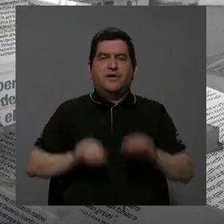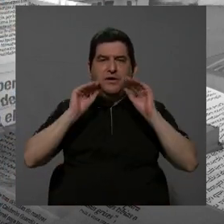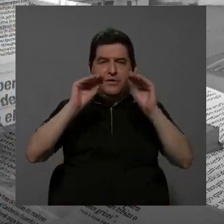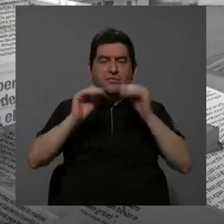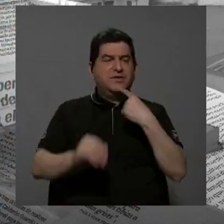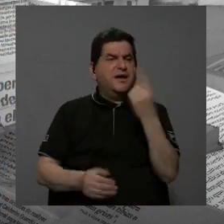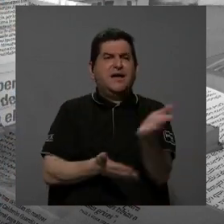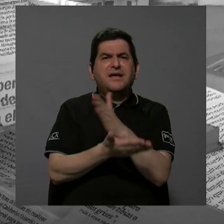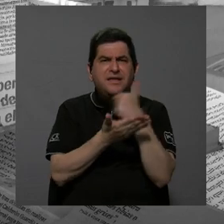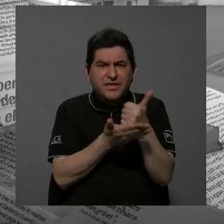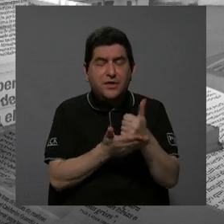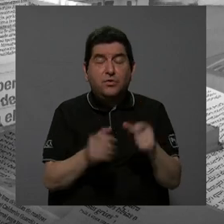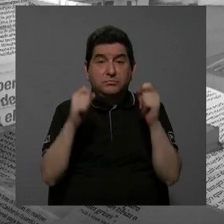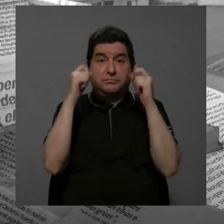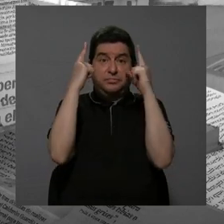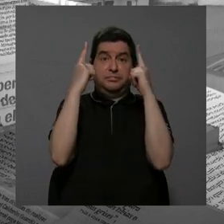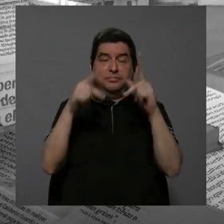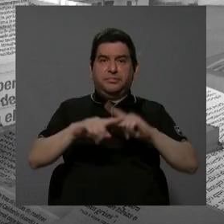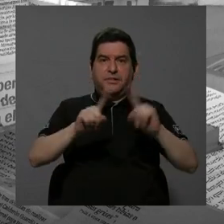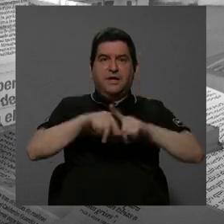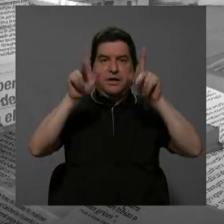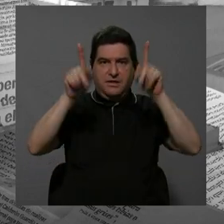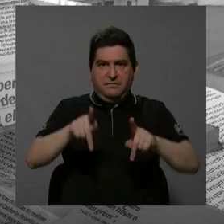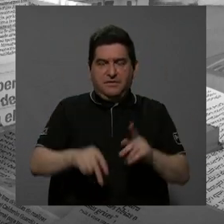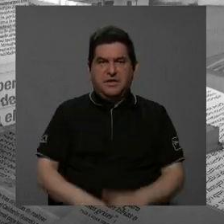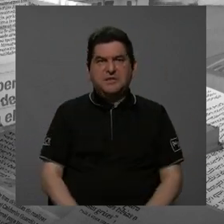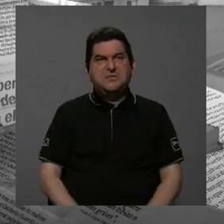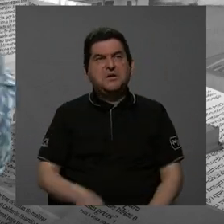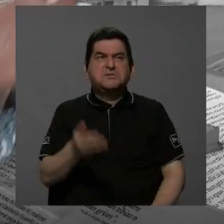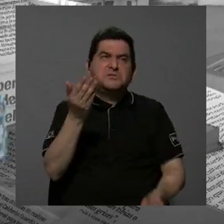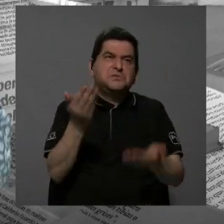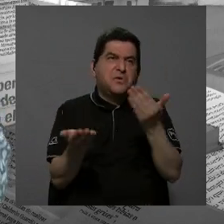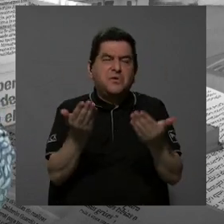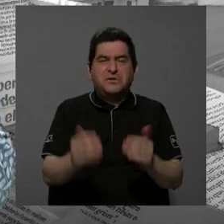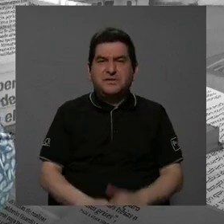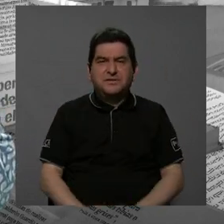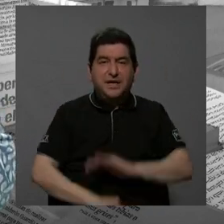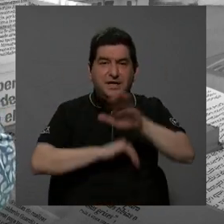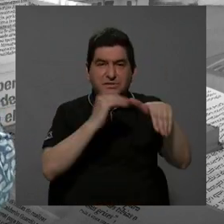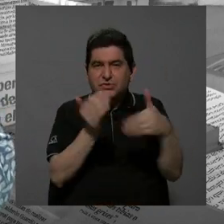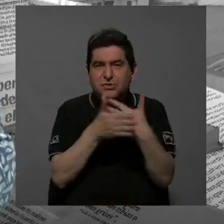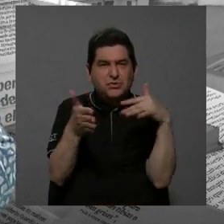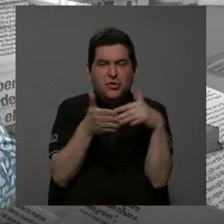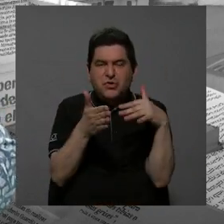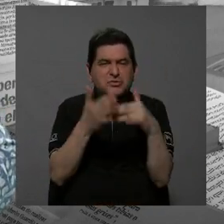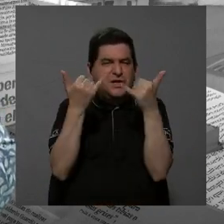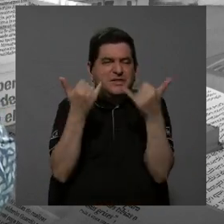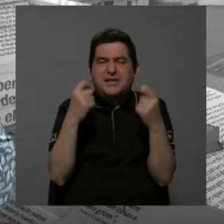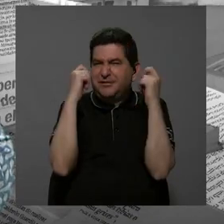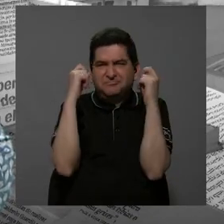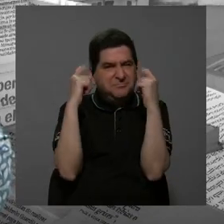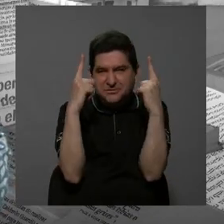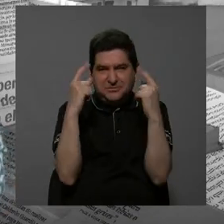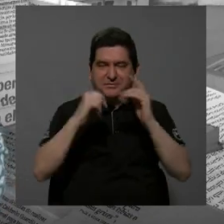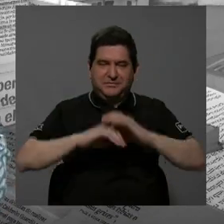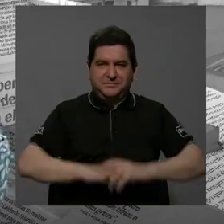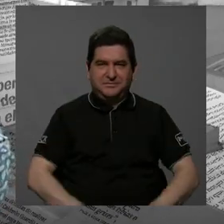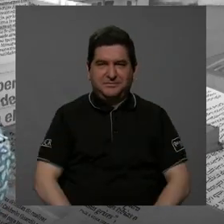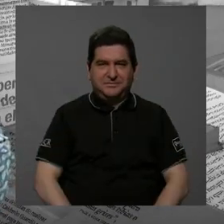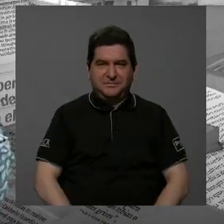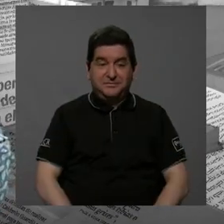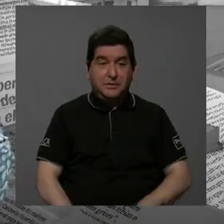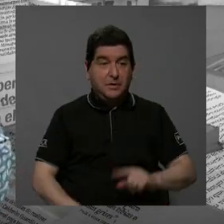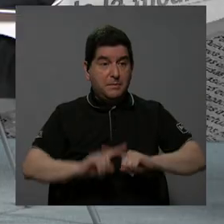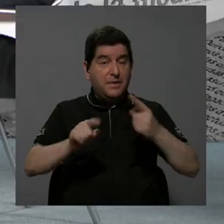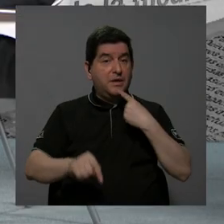algo que realmente sorprendió a muchos. Yo creo, tal vez ya con todos los estudios no se sorprende uno ya tanto, pero que lo